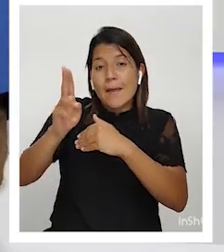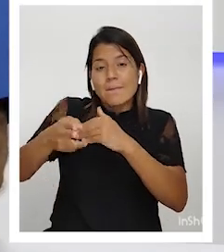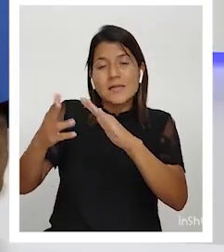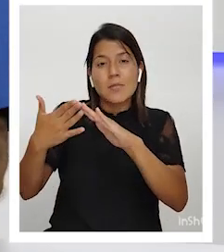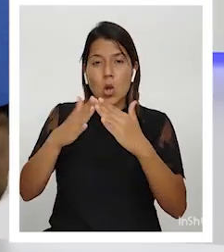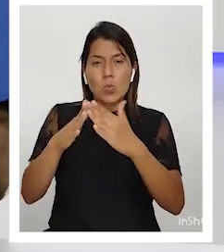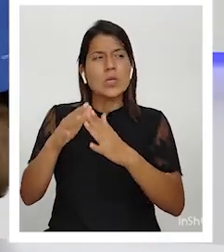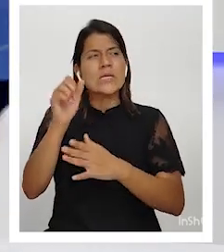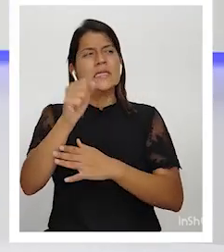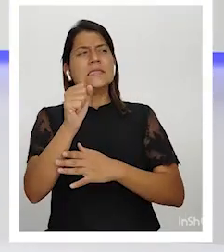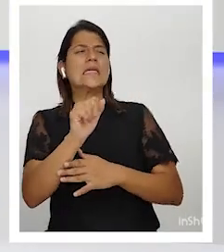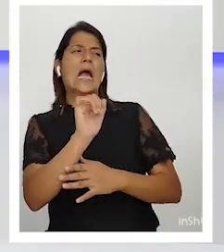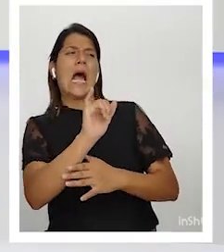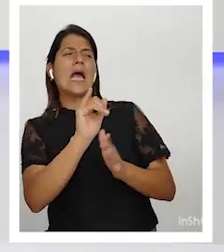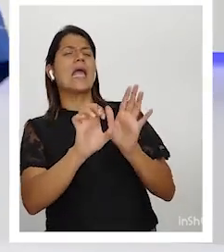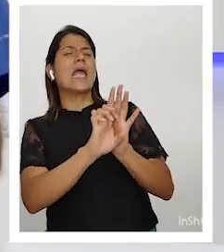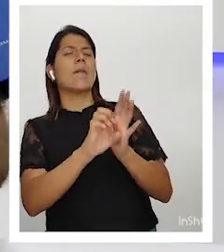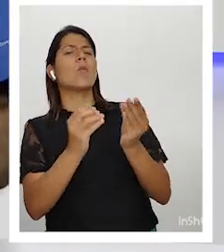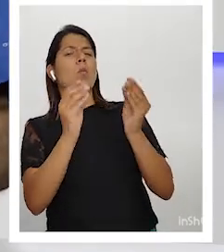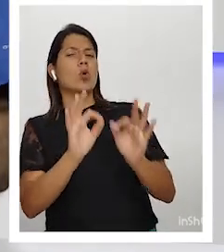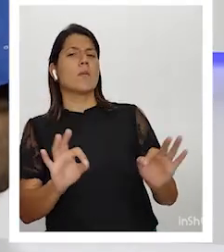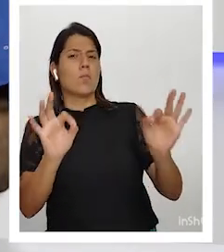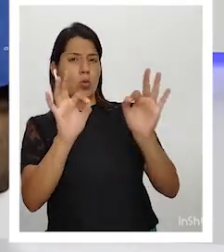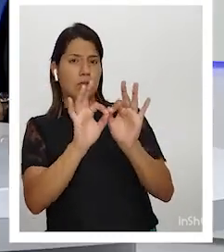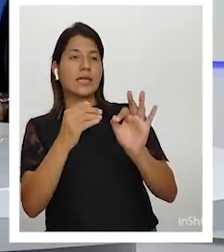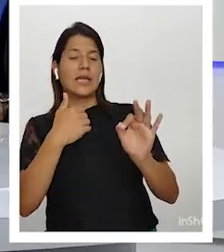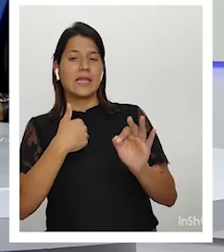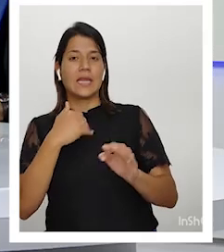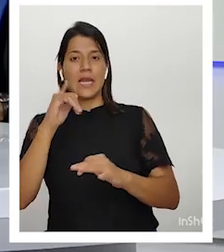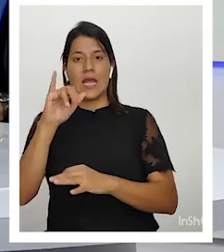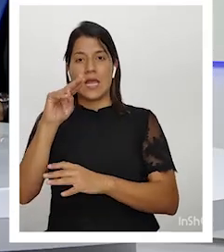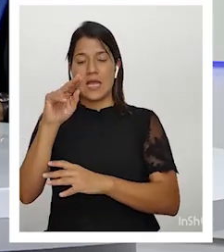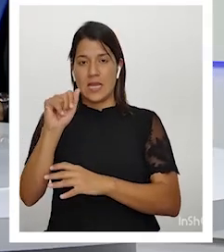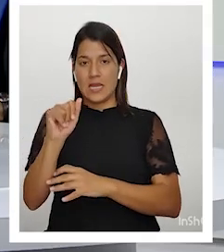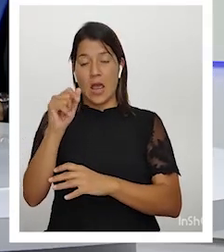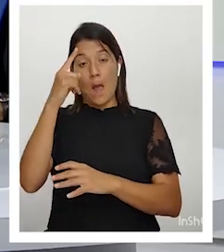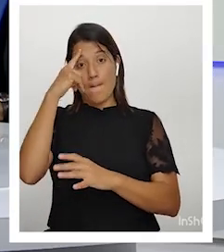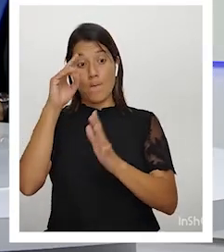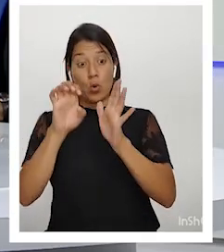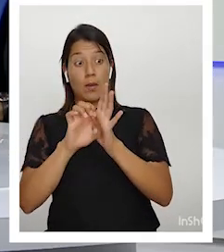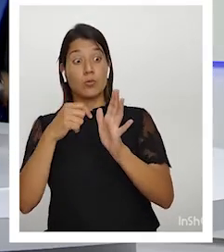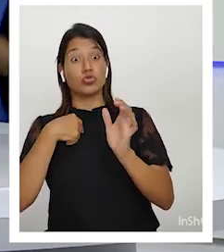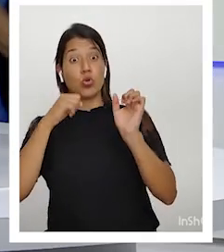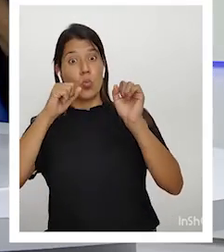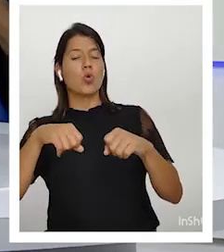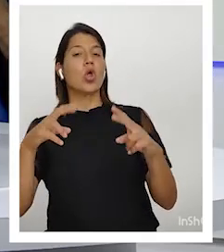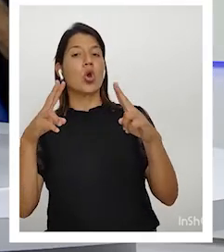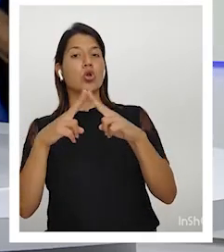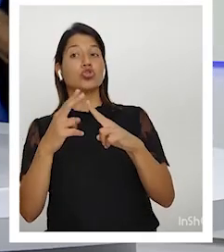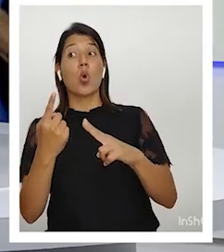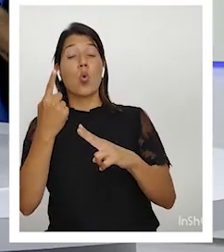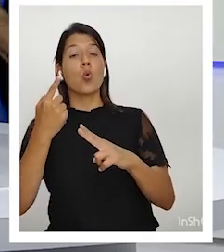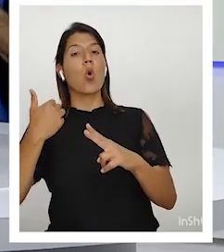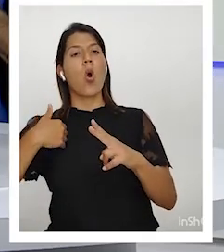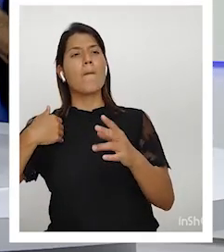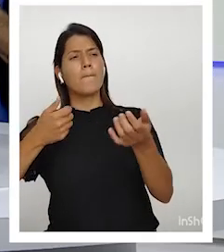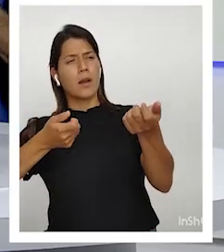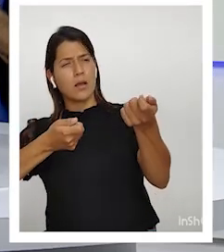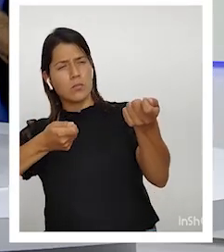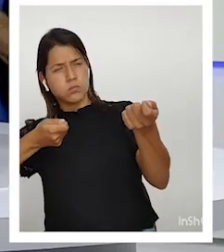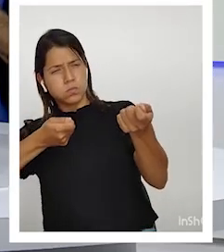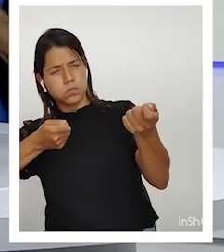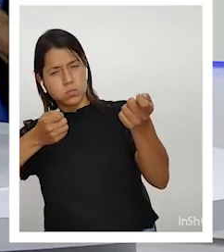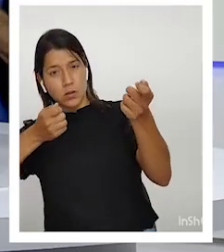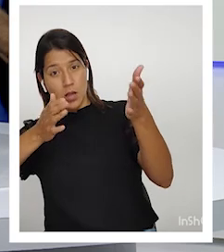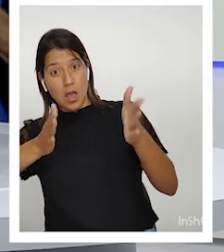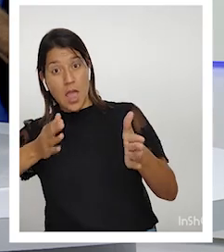Sí. Hay ejemplos muy valiosos del INAH. Por ejemplo, me tocó conocer un cazador allá en la zona